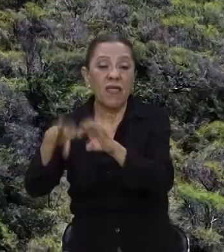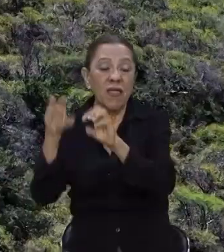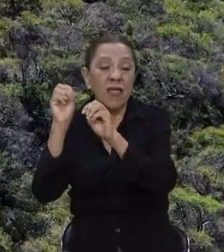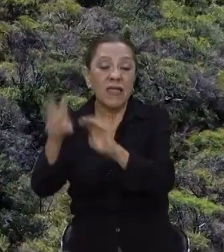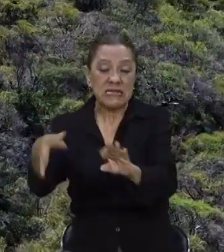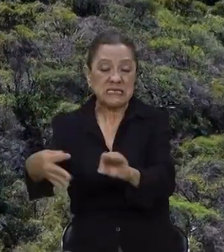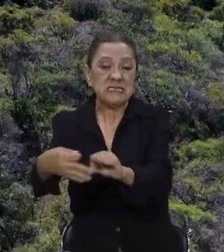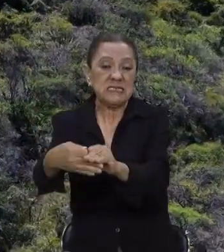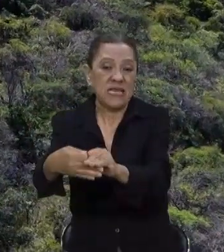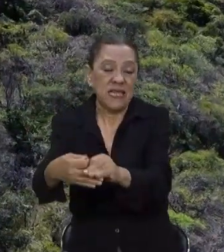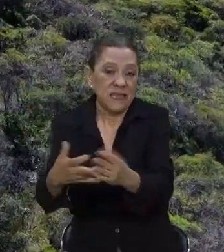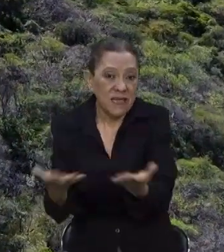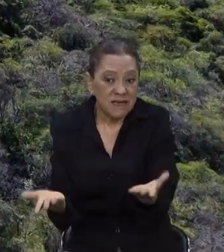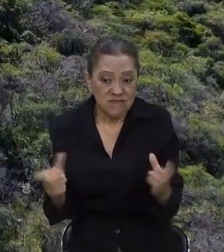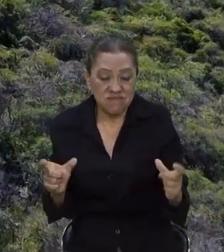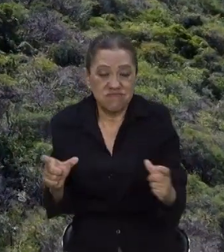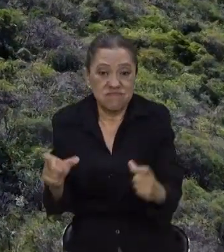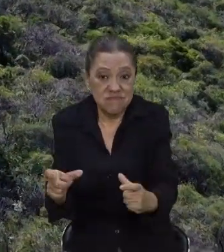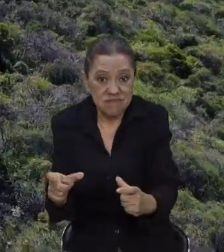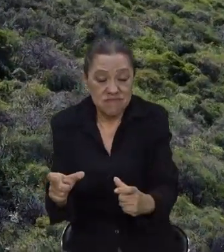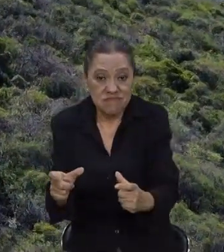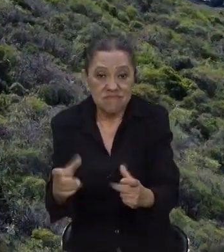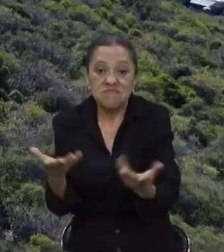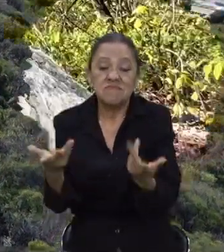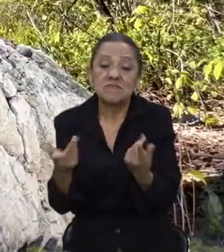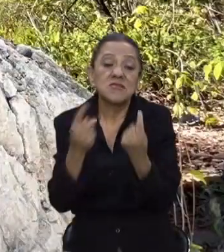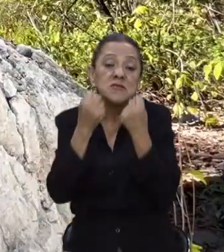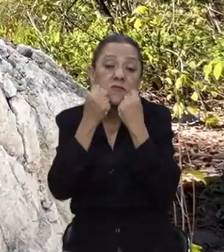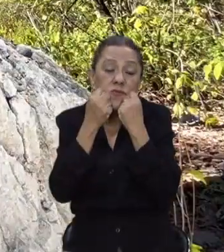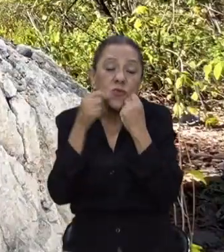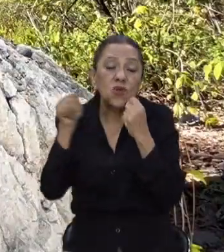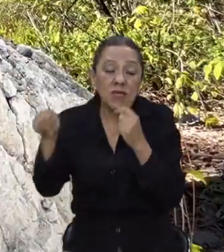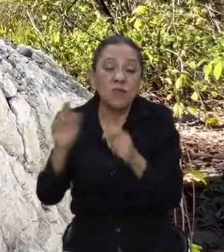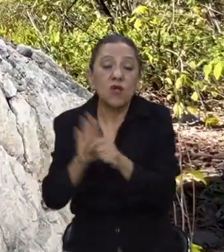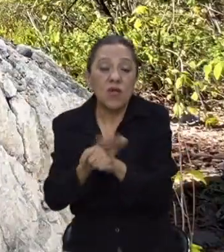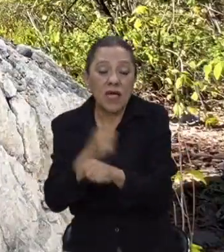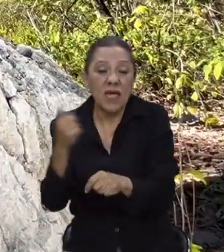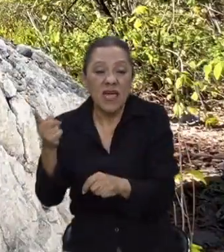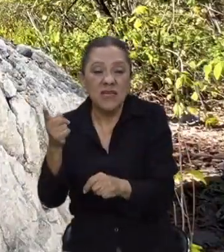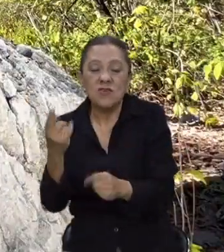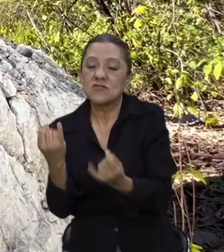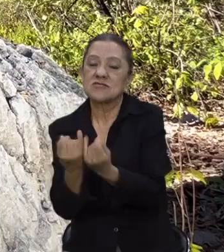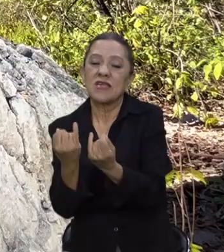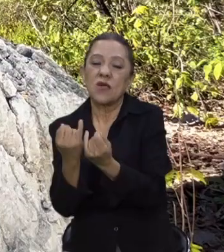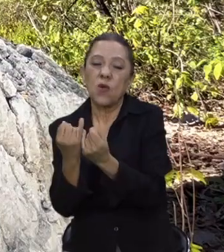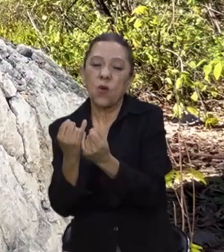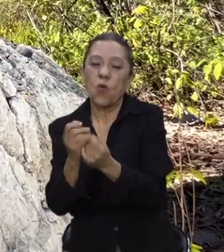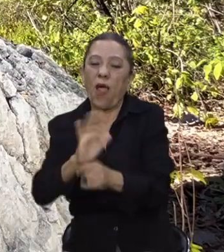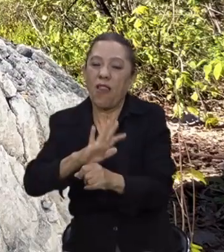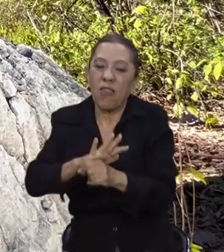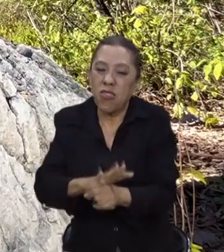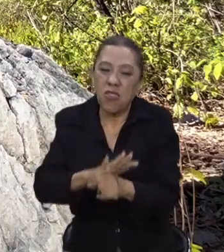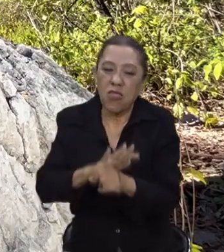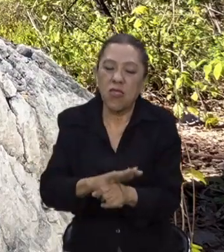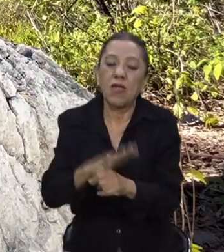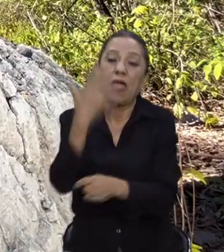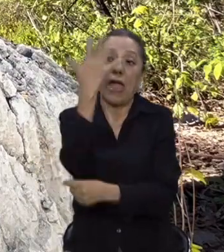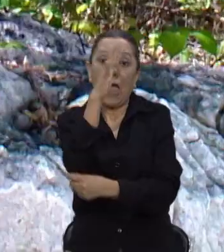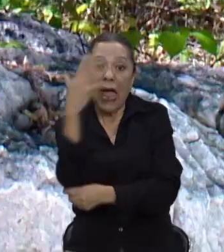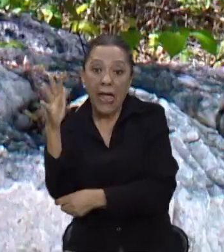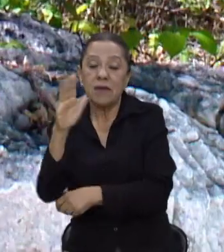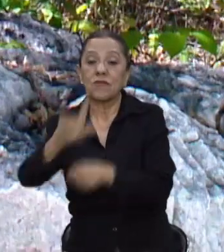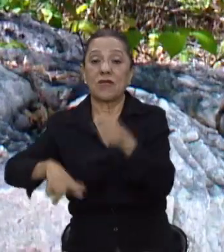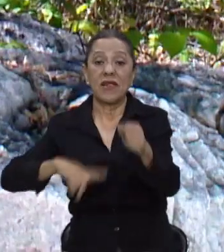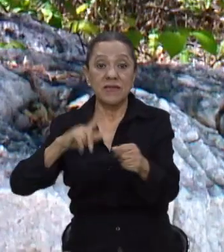área, polígono protegido. Y pues lo que hacen es que ejercen una presión sobre los animalitos, sobre los árboles.